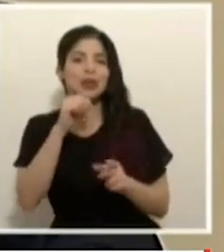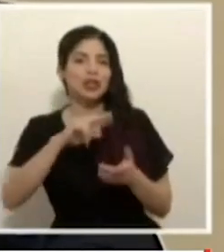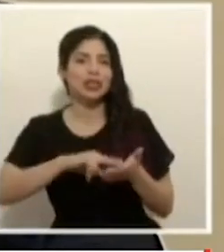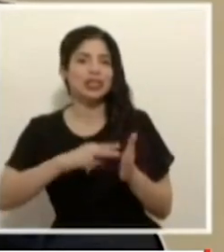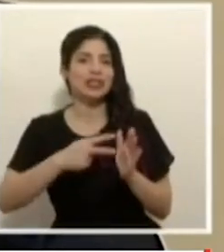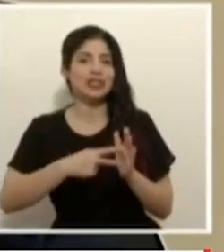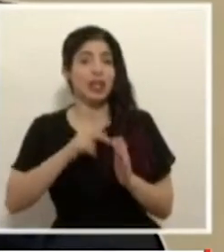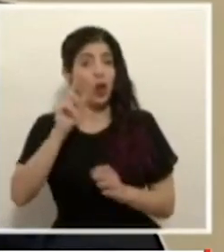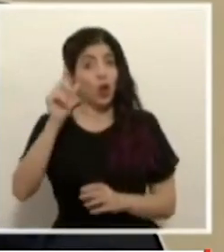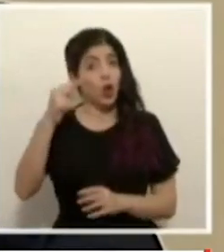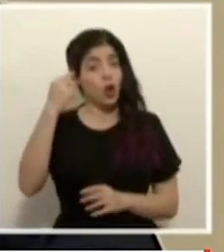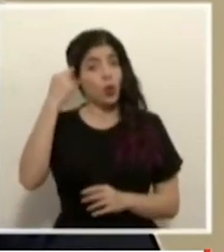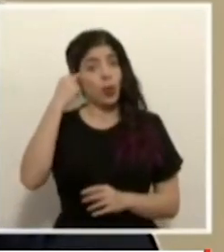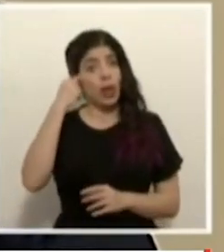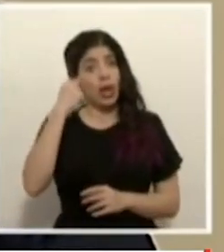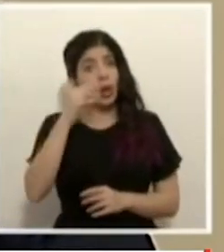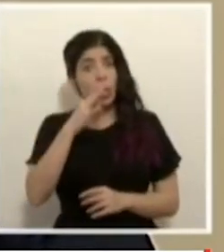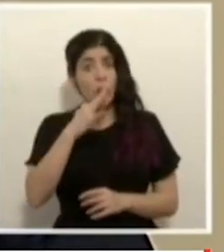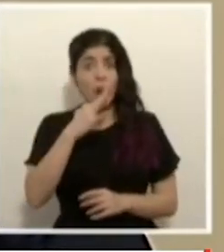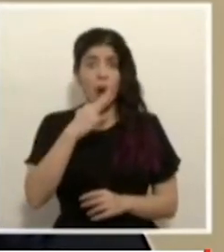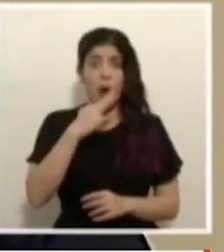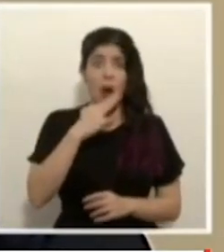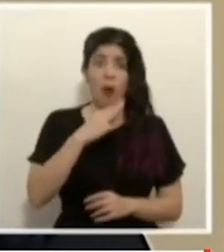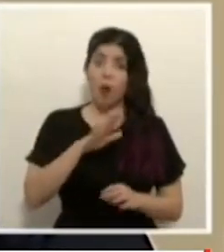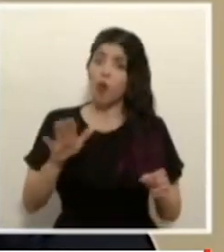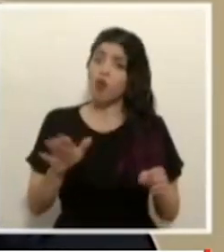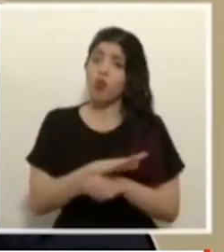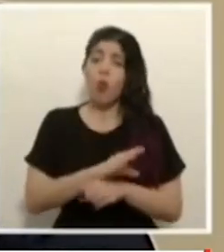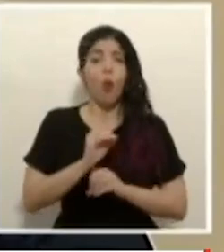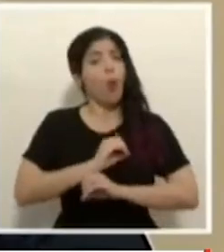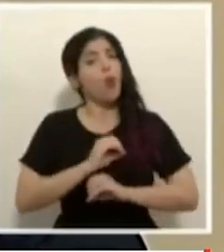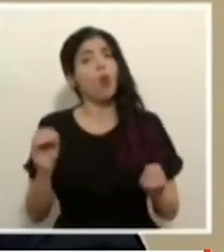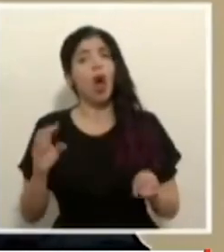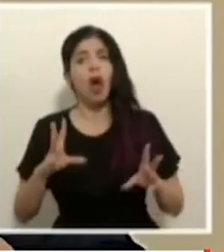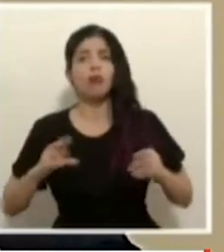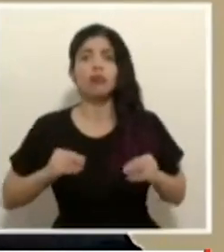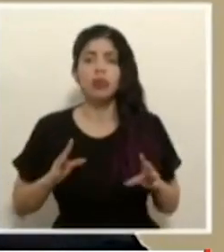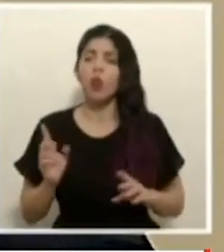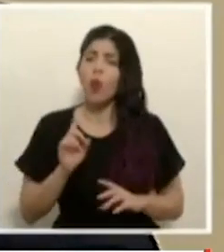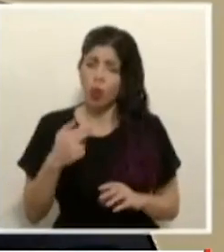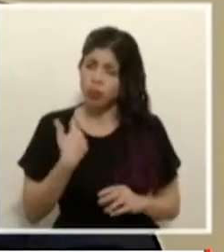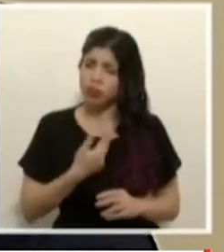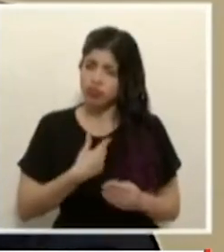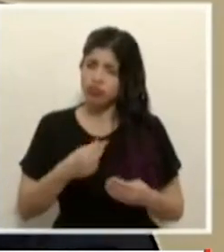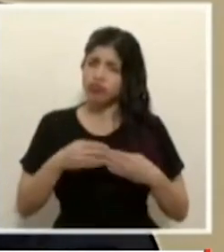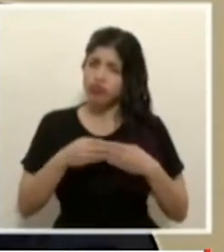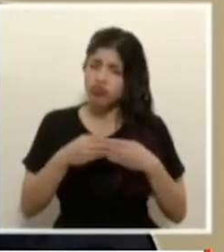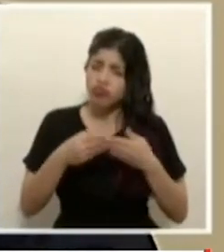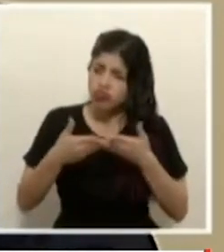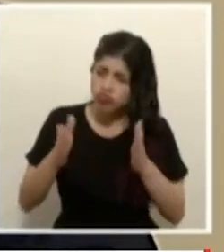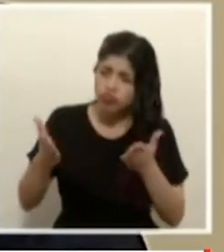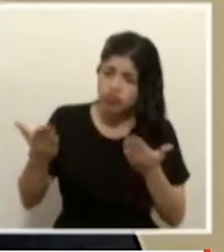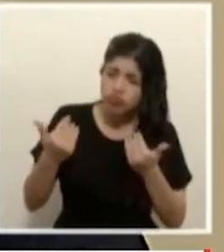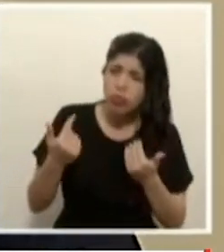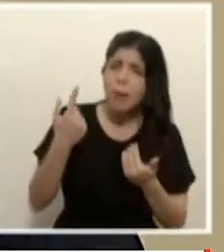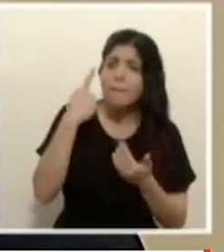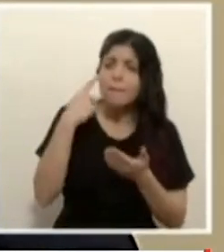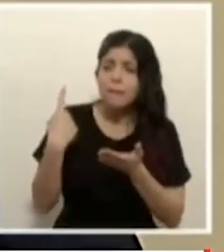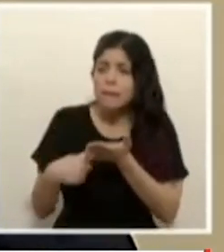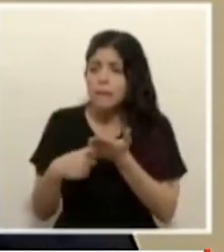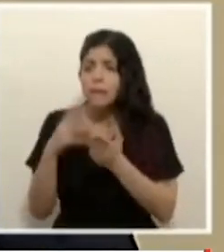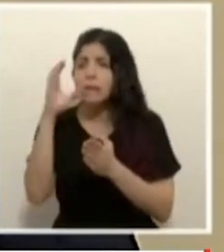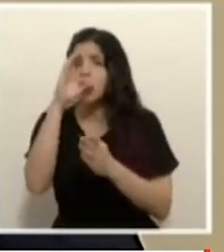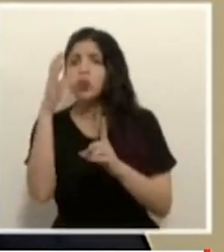gobierno de la república está hablando de un todo o nada en este proyecto nosotros tenemos una apertura para conseguir el objetivo